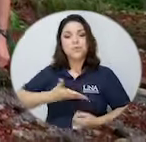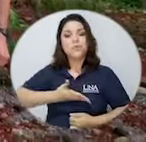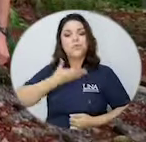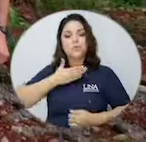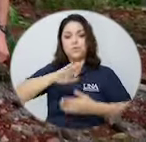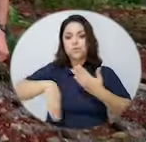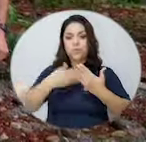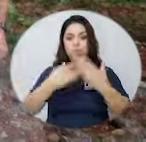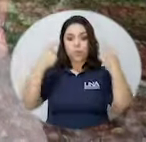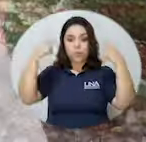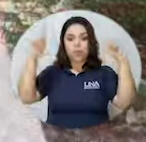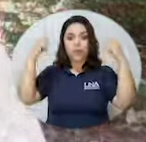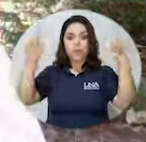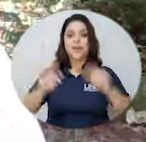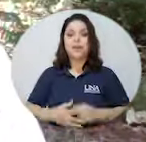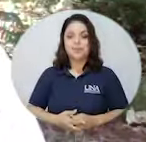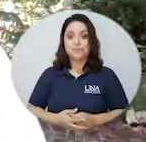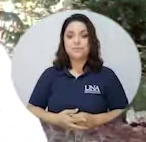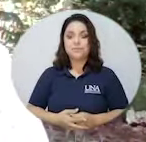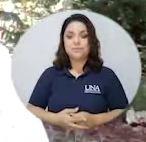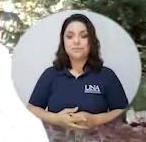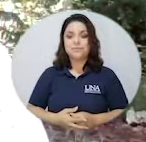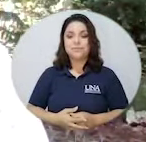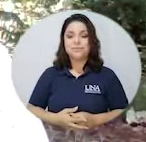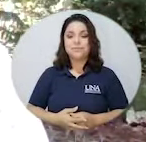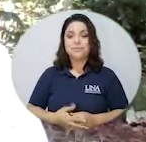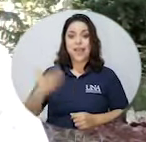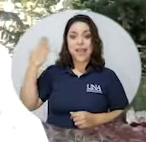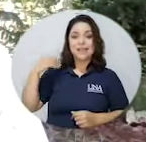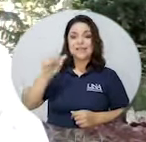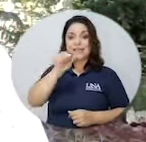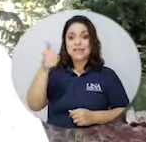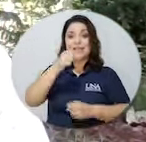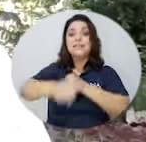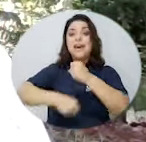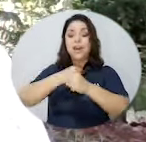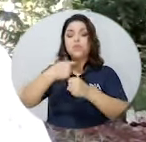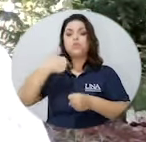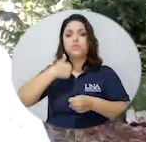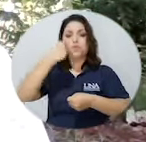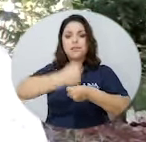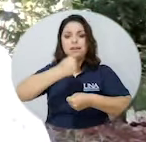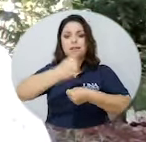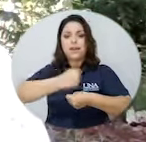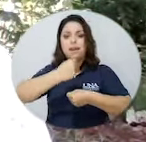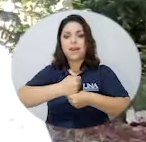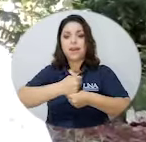orgulloso de todo lo que he logrado. De hecho, hace 10 años yo trabajé